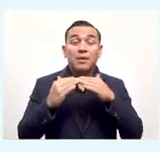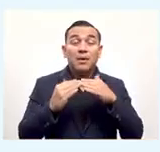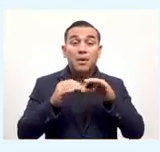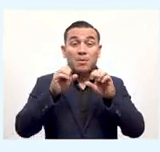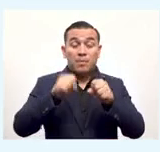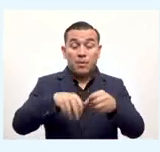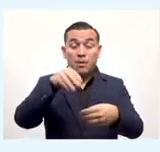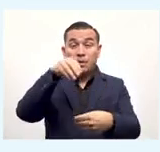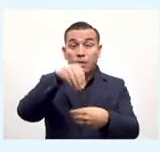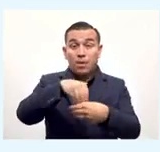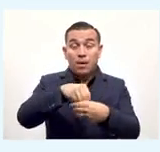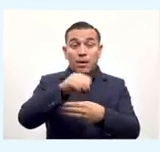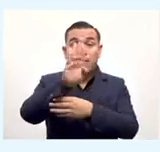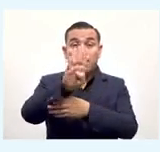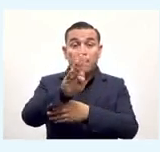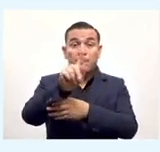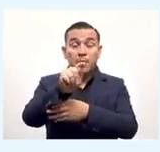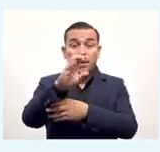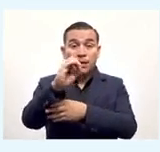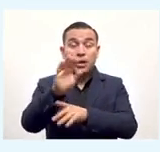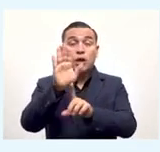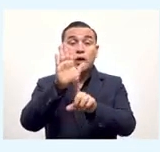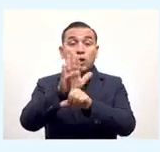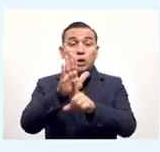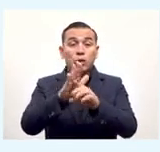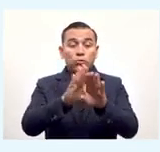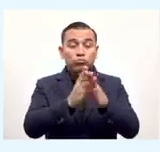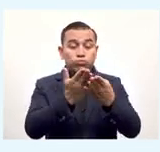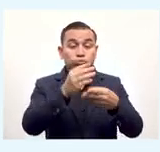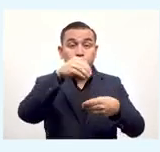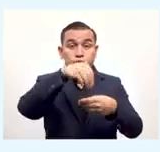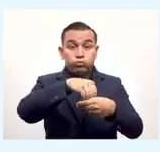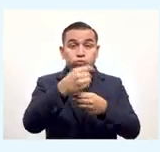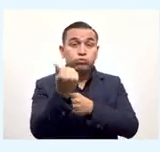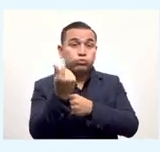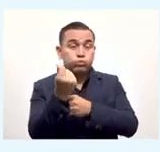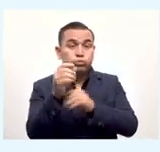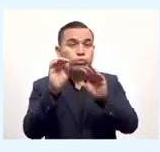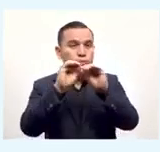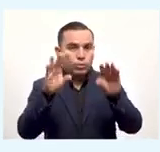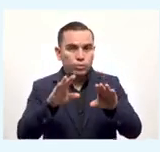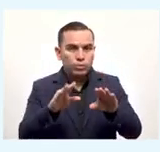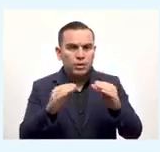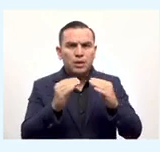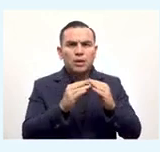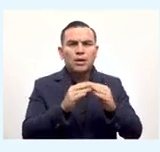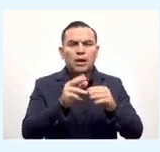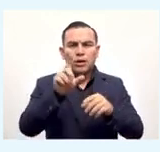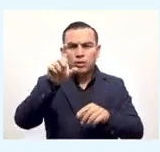También se podrá depositar dólares o Bitcoin en tu wallet y sacar efectivo en cajeros o puntos afiliados.